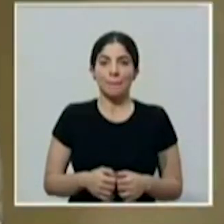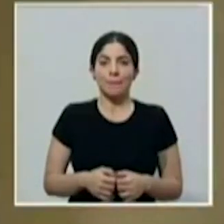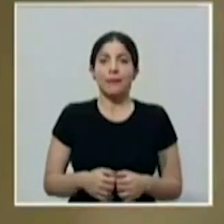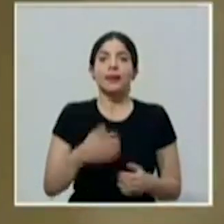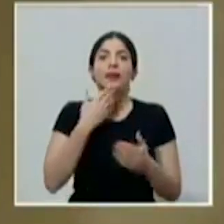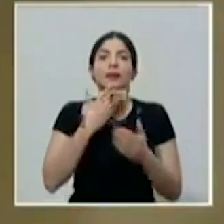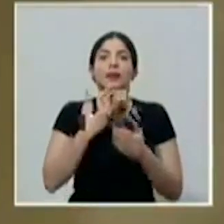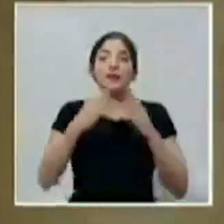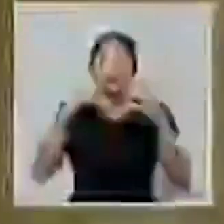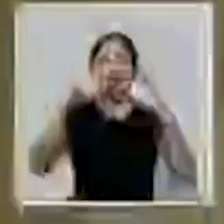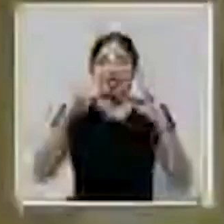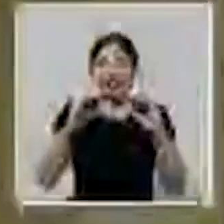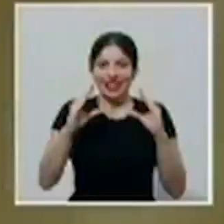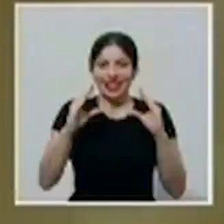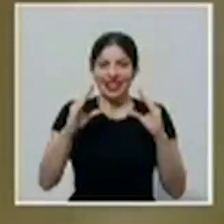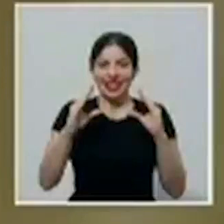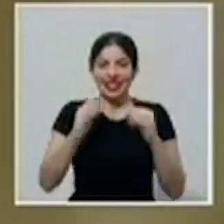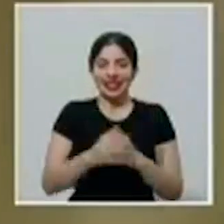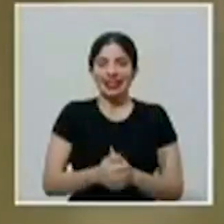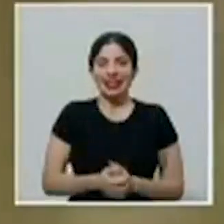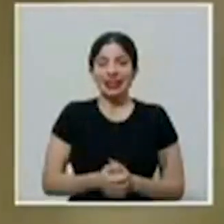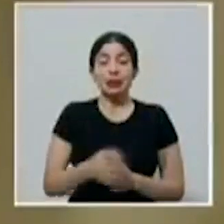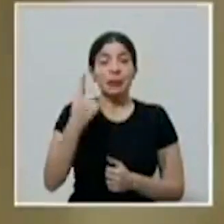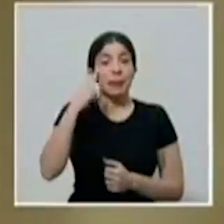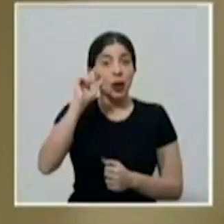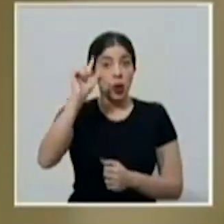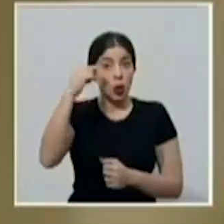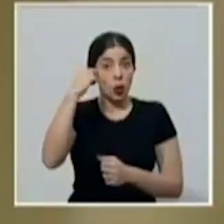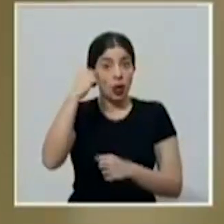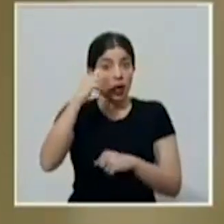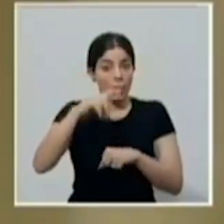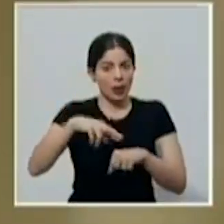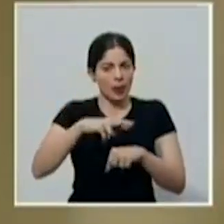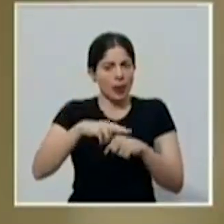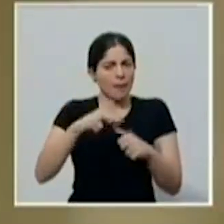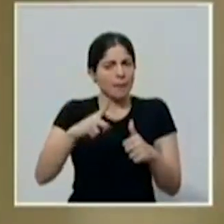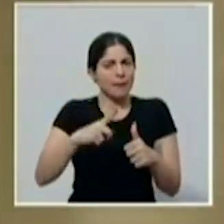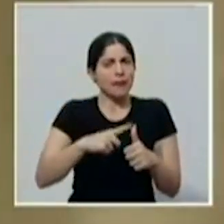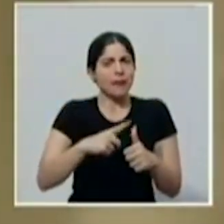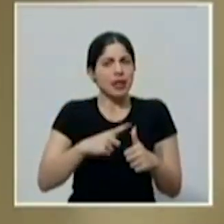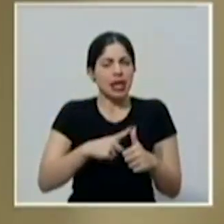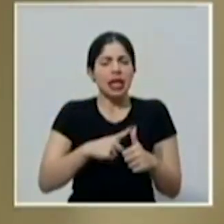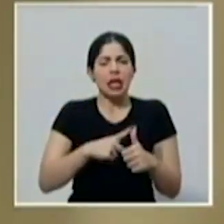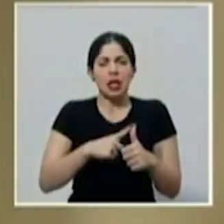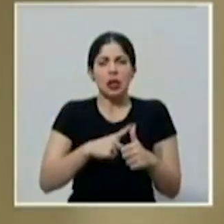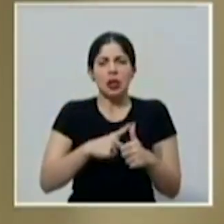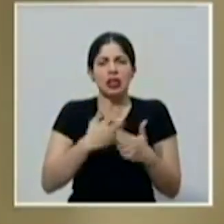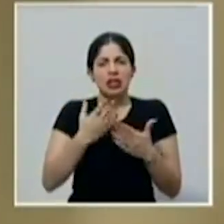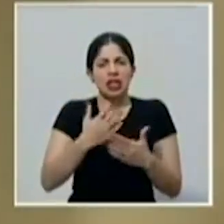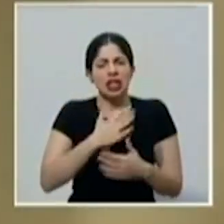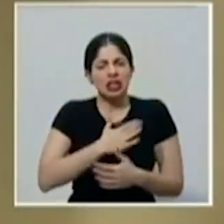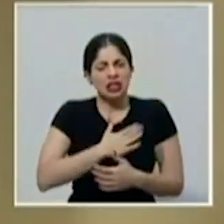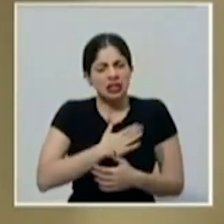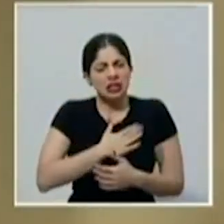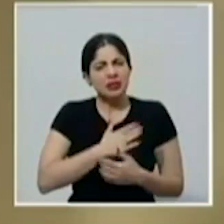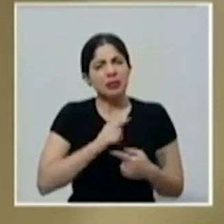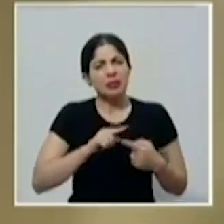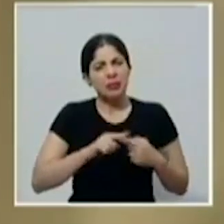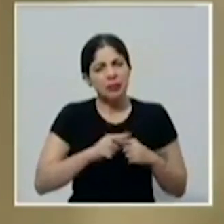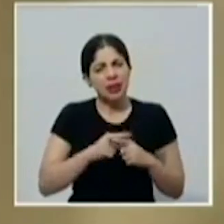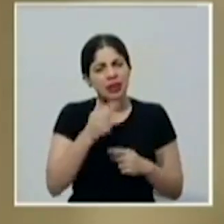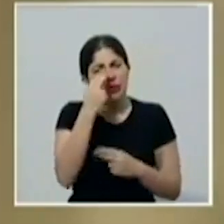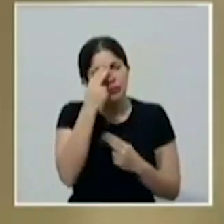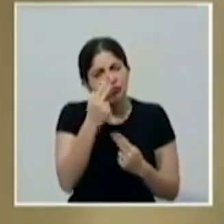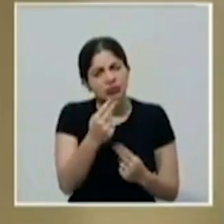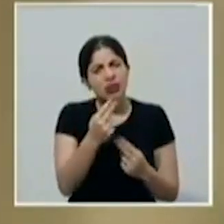Muy buenas tardes. Es para el Gobierno de la República, primero que todo, dar un sentido pésame a las